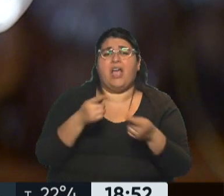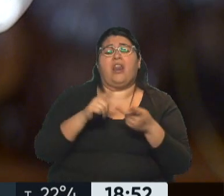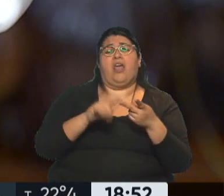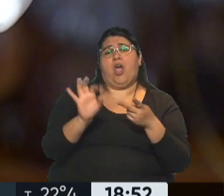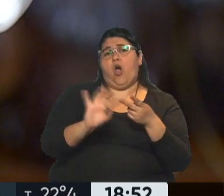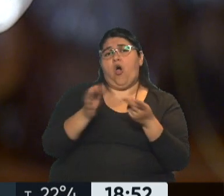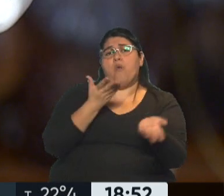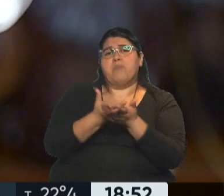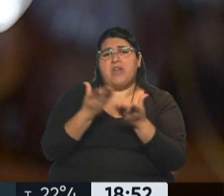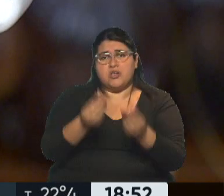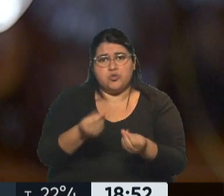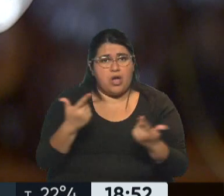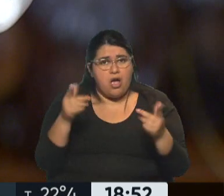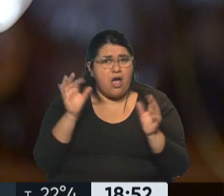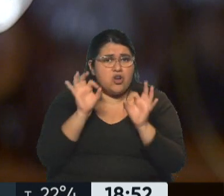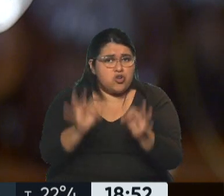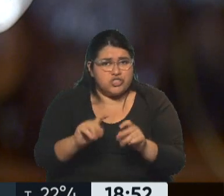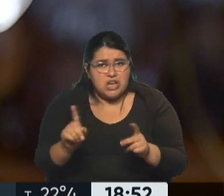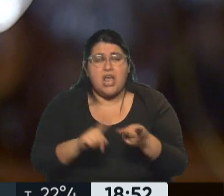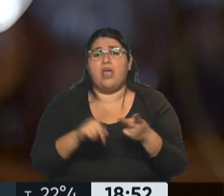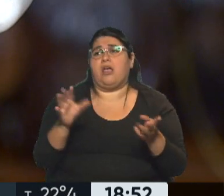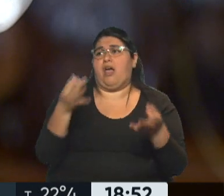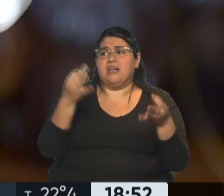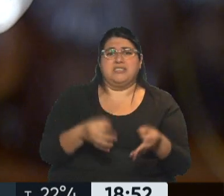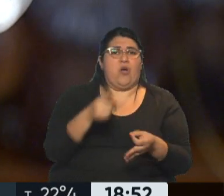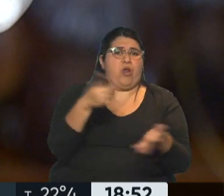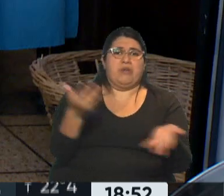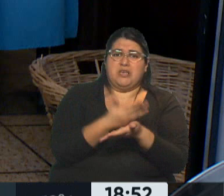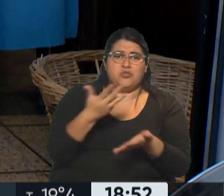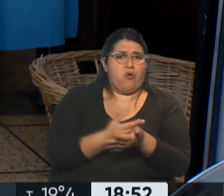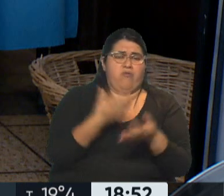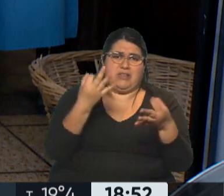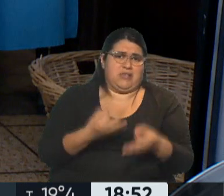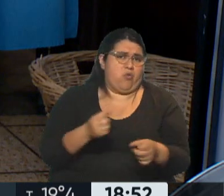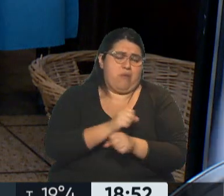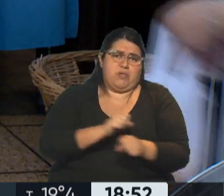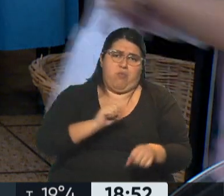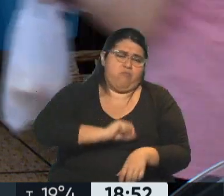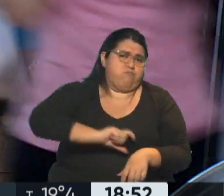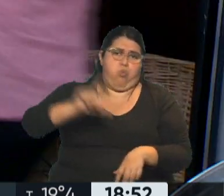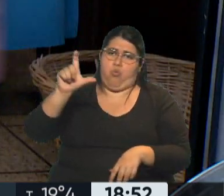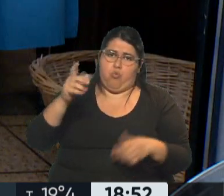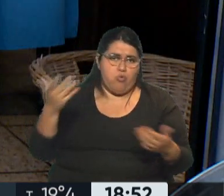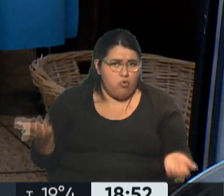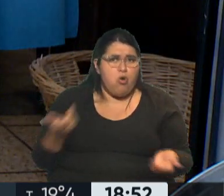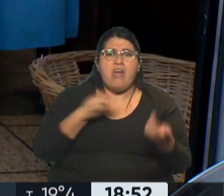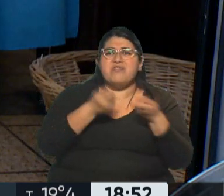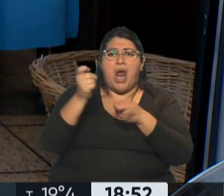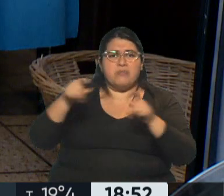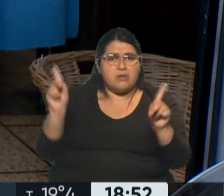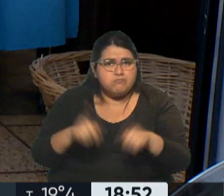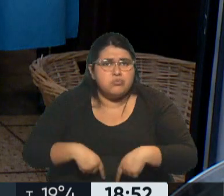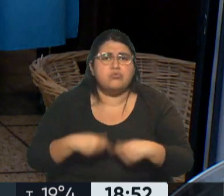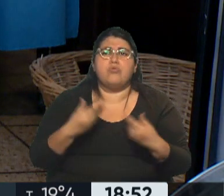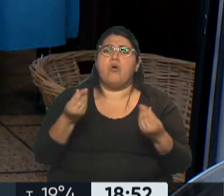pedir este subsidio, que van a terminar sufriendo un impacto porque no saben de qué manera instrumentar, pedir este trámite, hacerlo, que puede ser demasiado